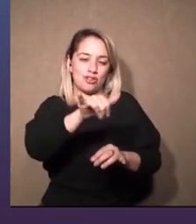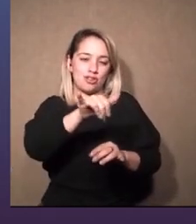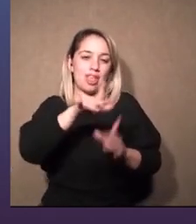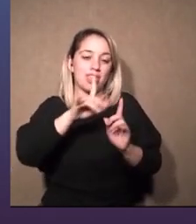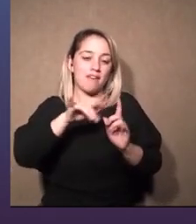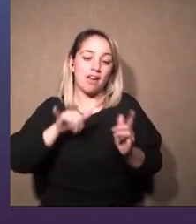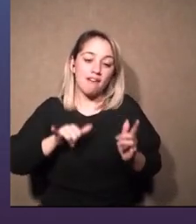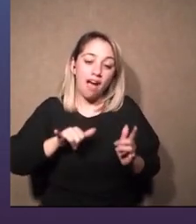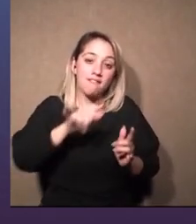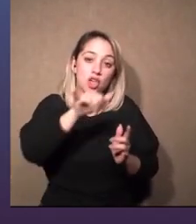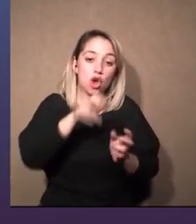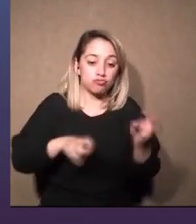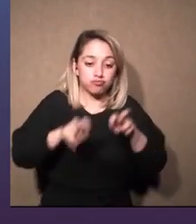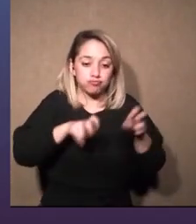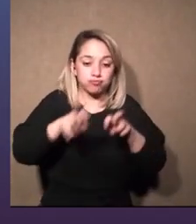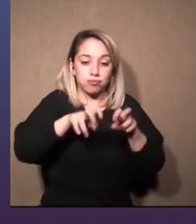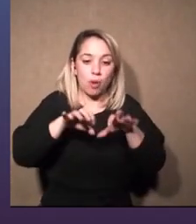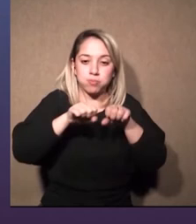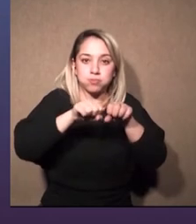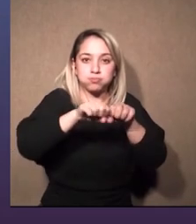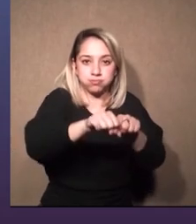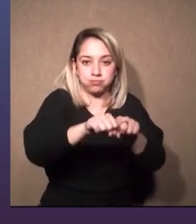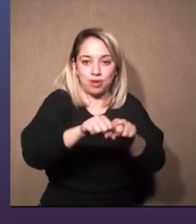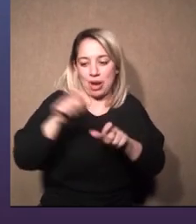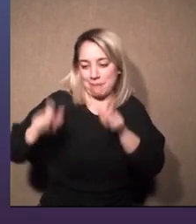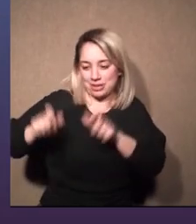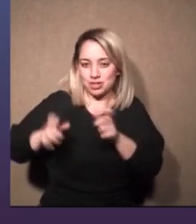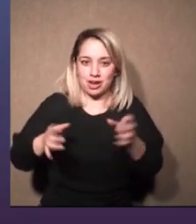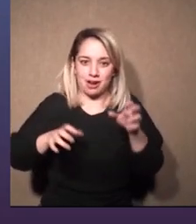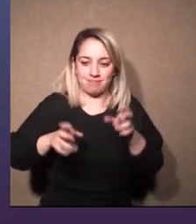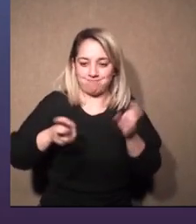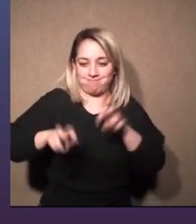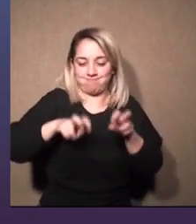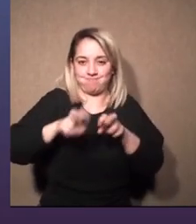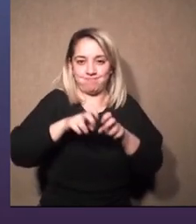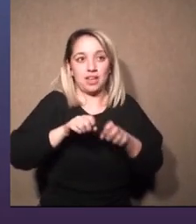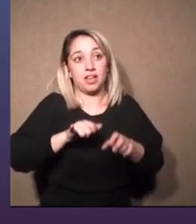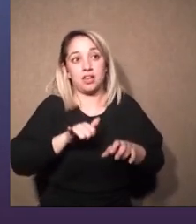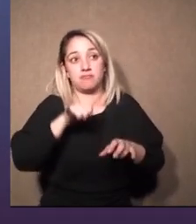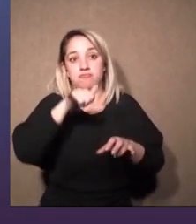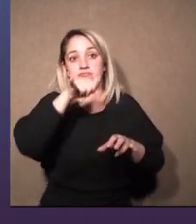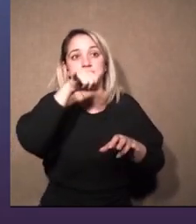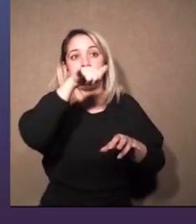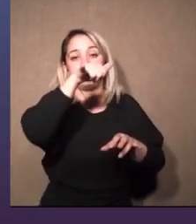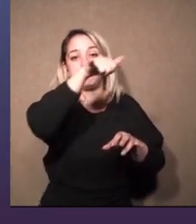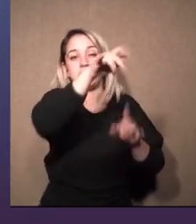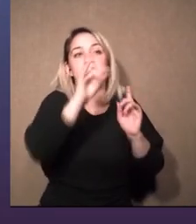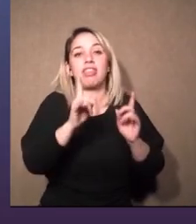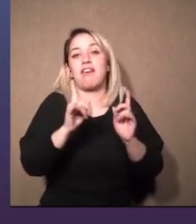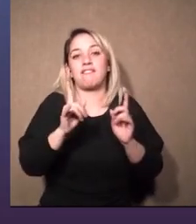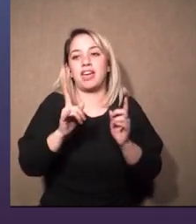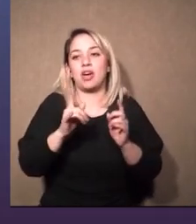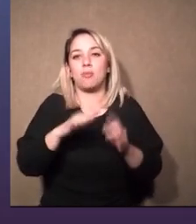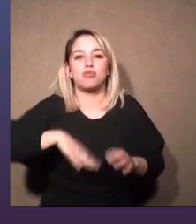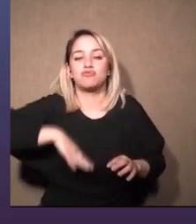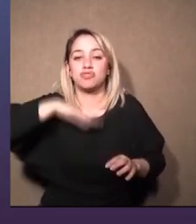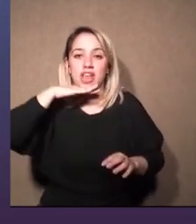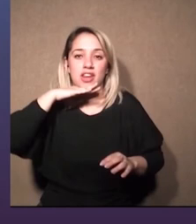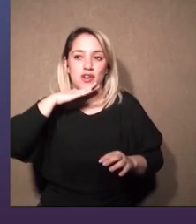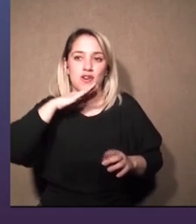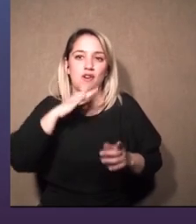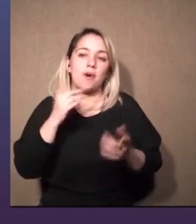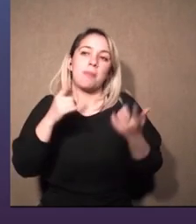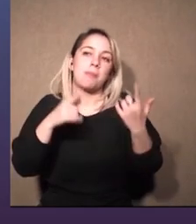esa cosa del vuelo durante el vuelo hay que resolver una cantidad de cosas que bueno que pueden surgir en previstos hay